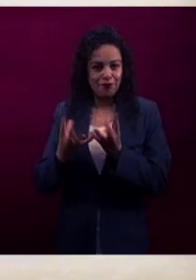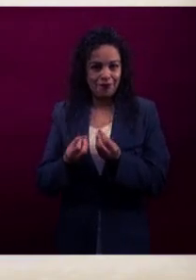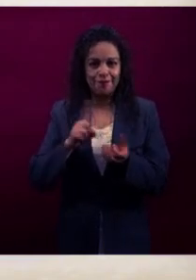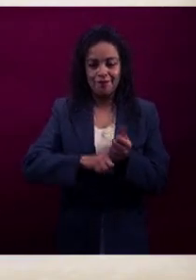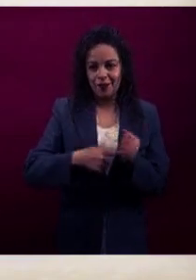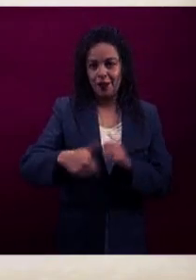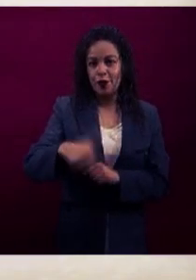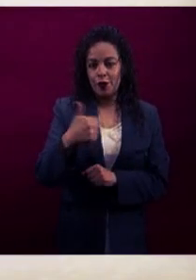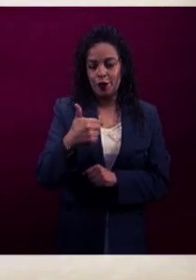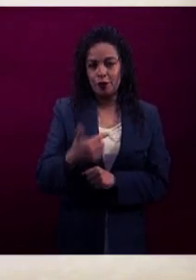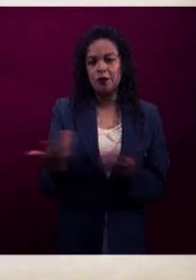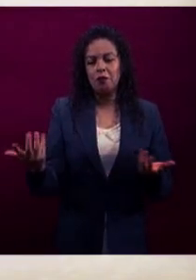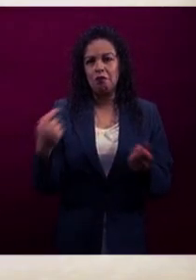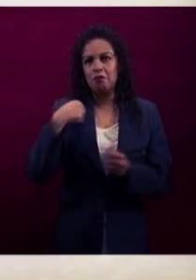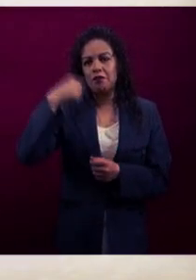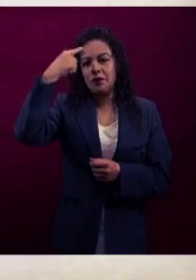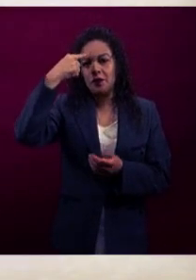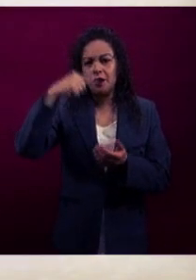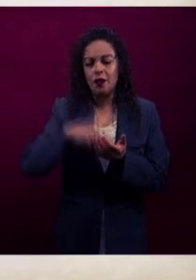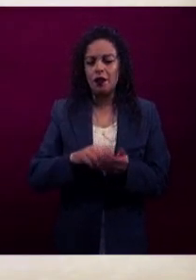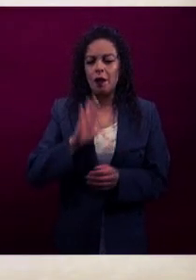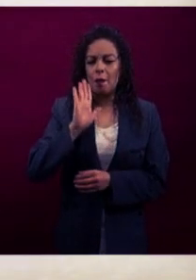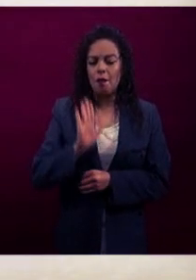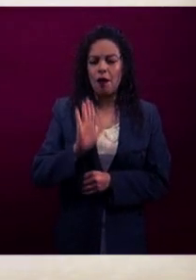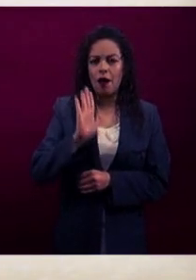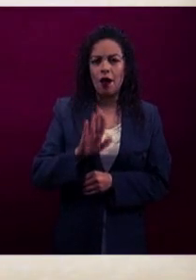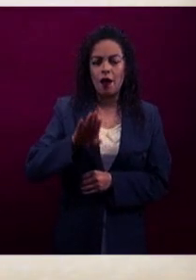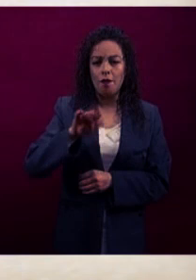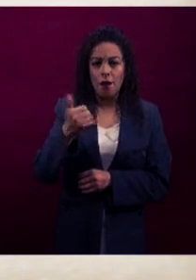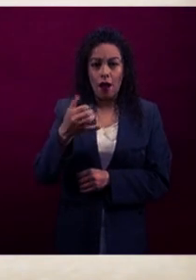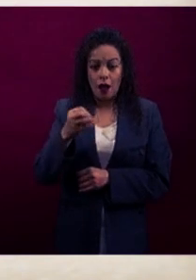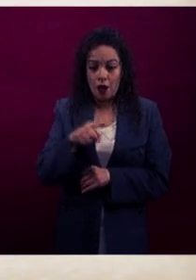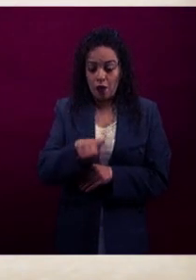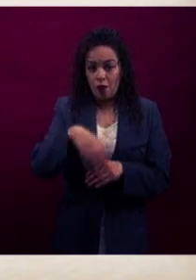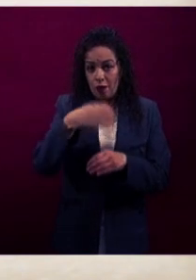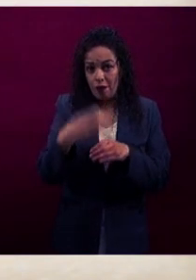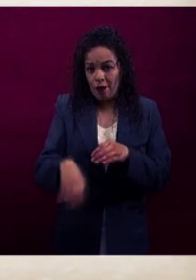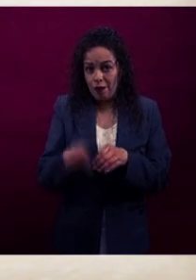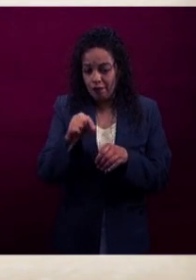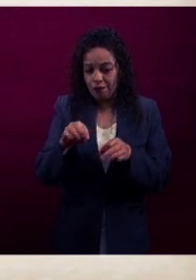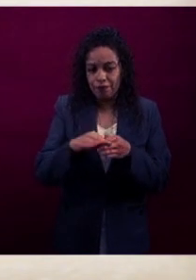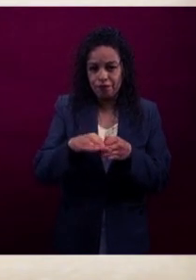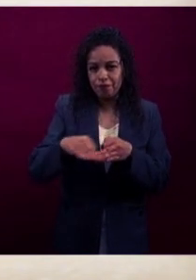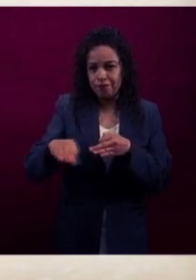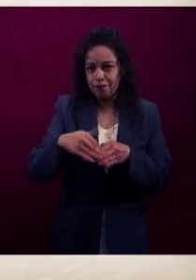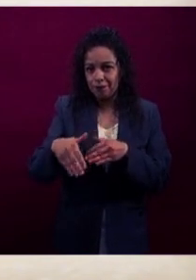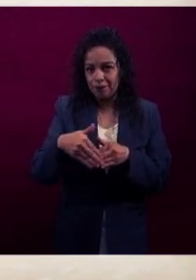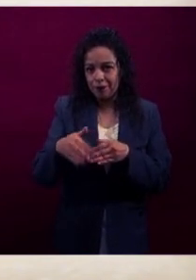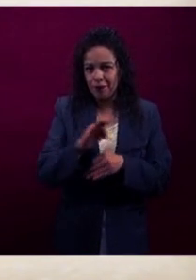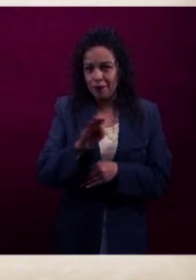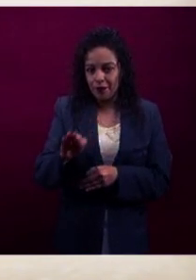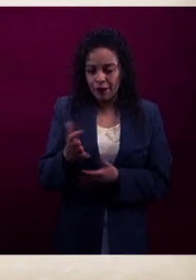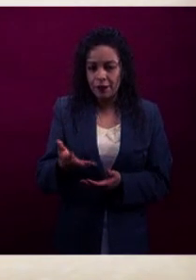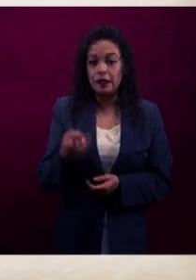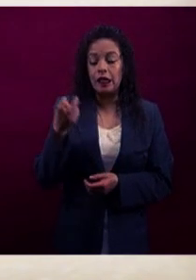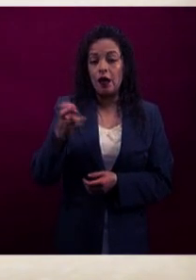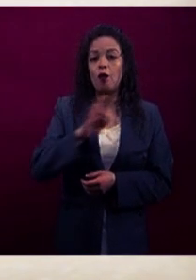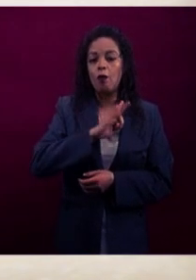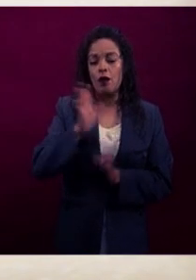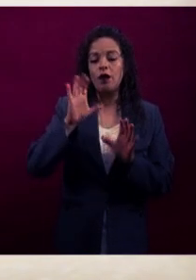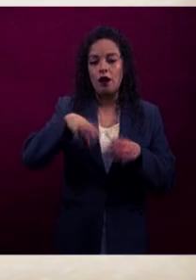Estimamos que a finales del mes de mayo ya prácticamente todos esos cuarteles deben estar concluidos para tener el,